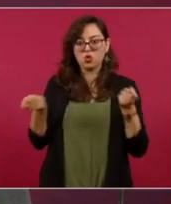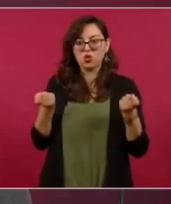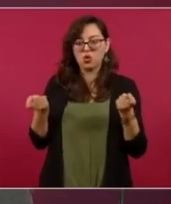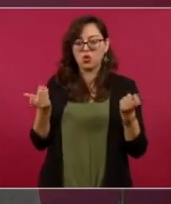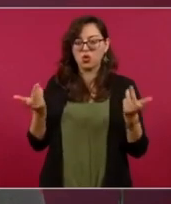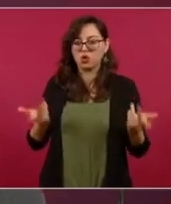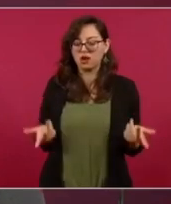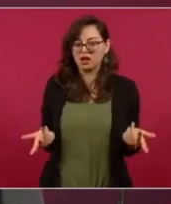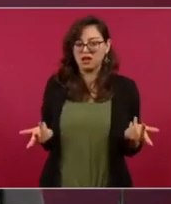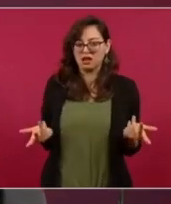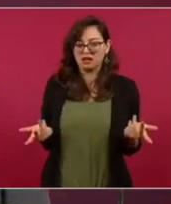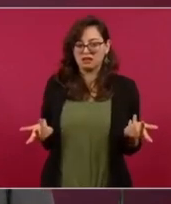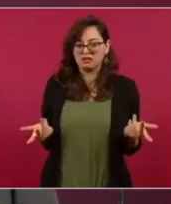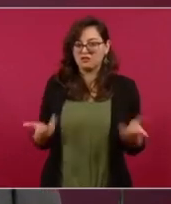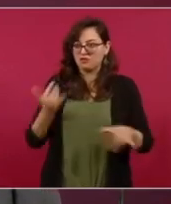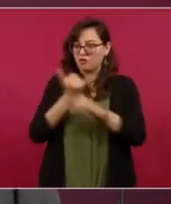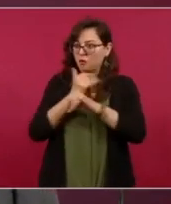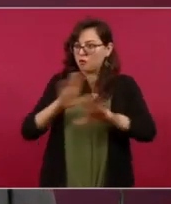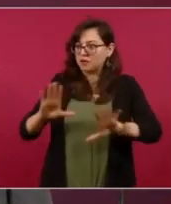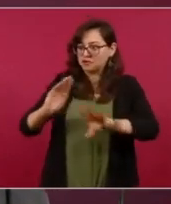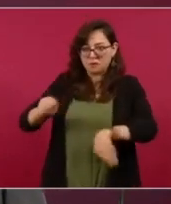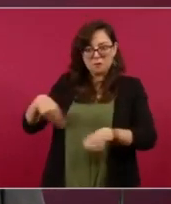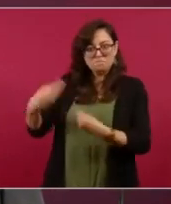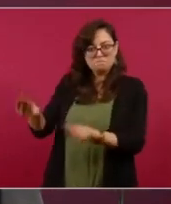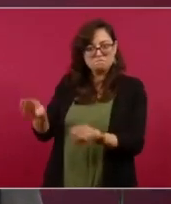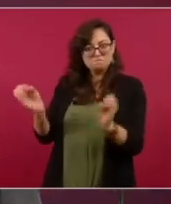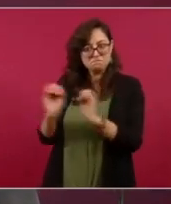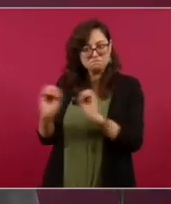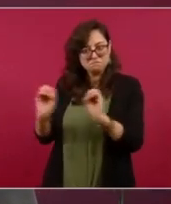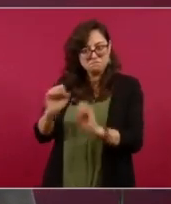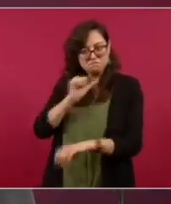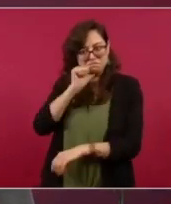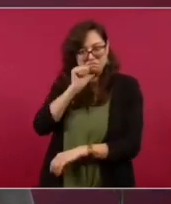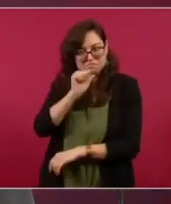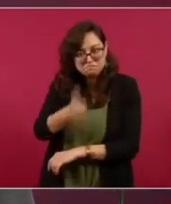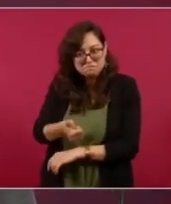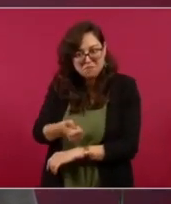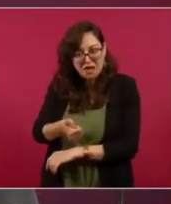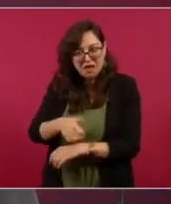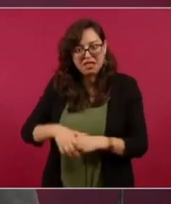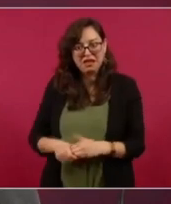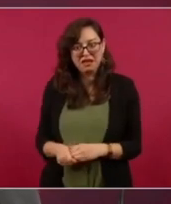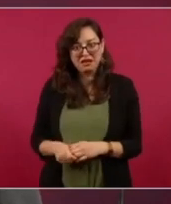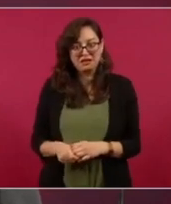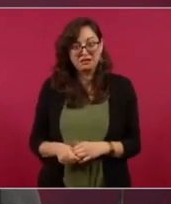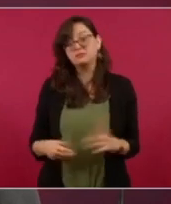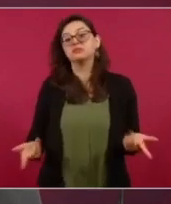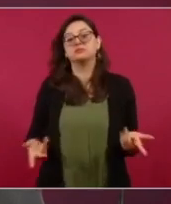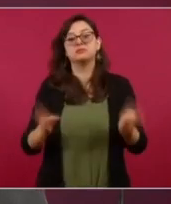todo está en el caso del ejército por escrito